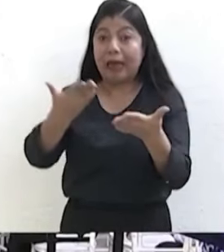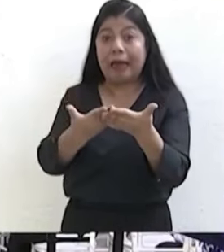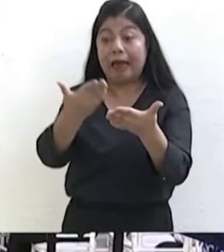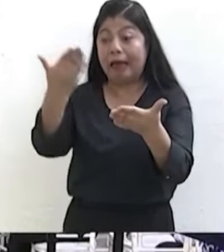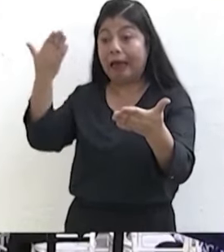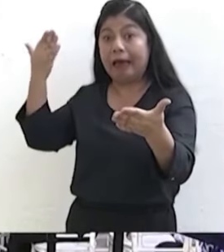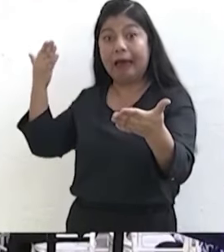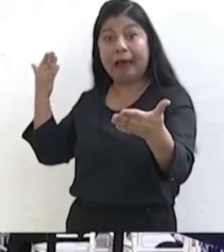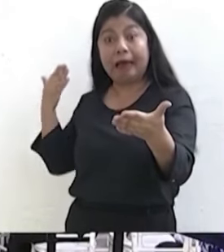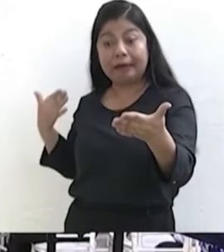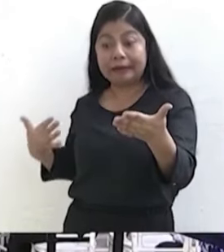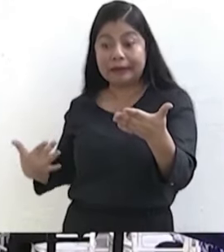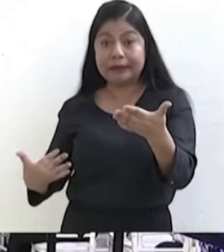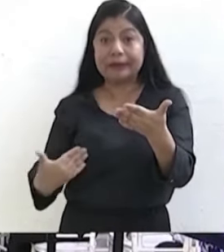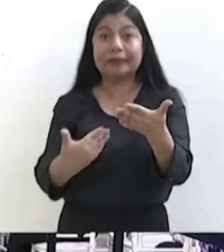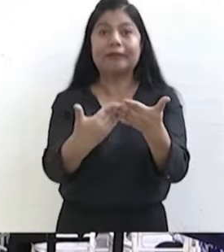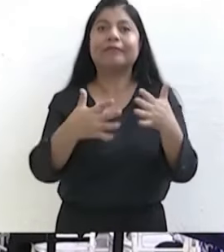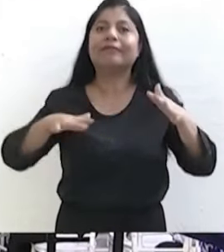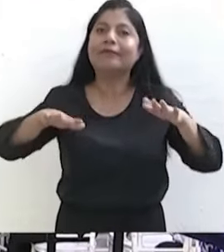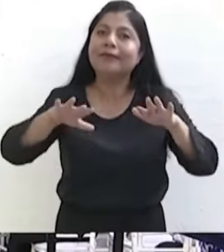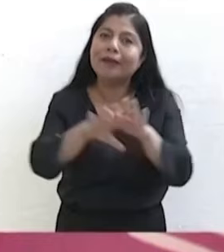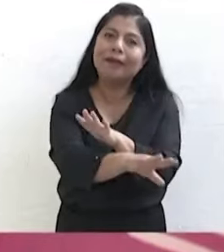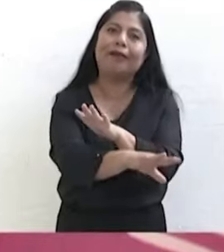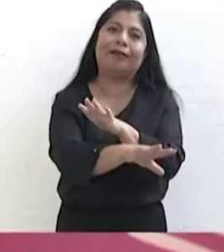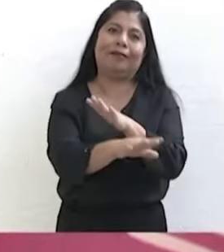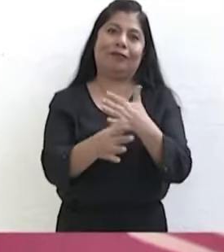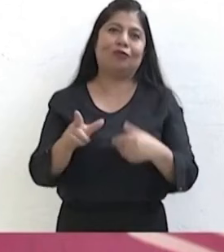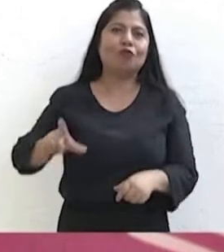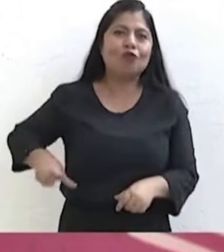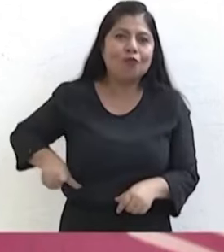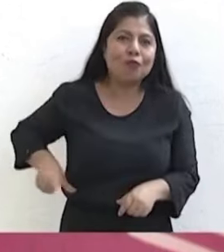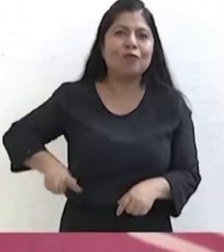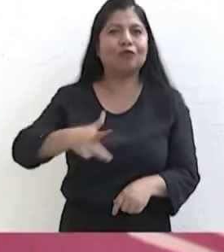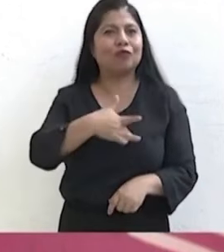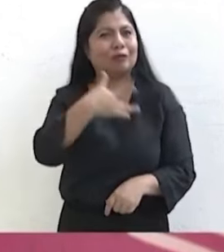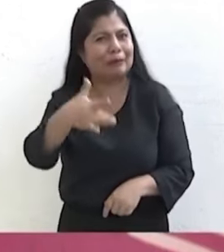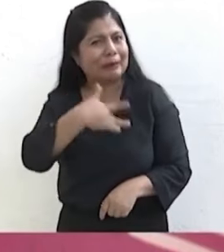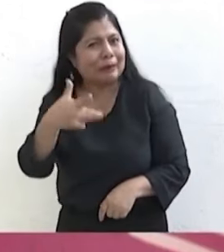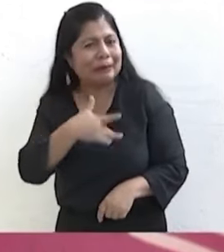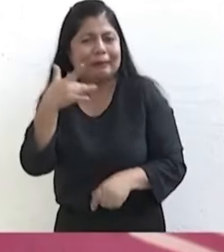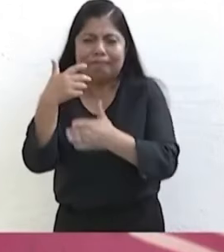funciona el humanismo mexicano, la economía moral.